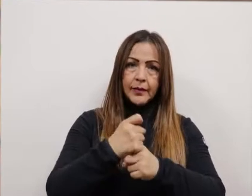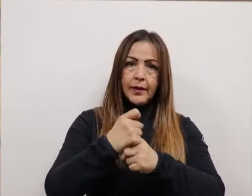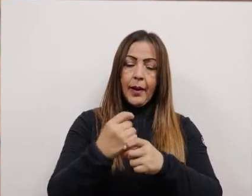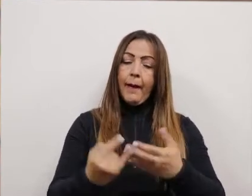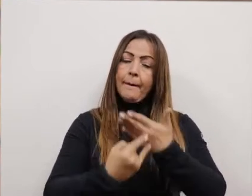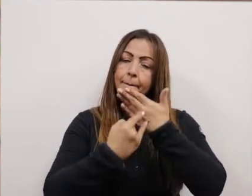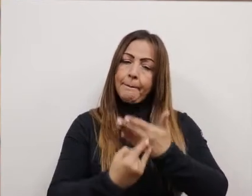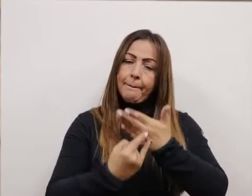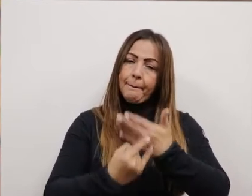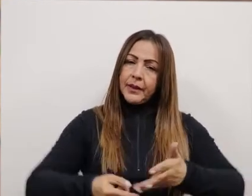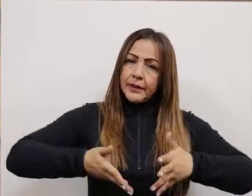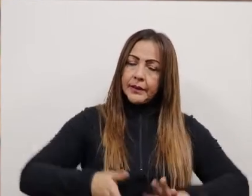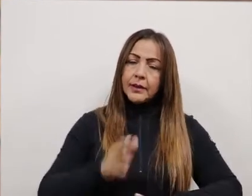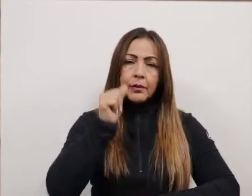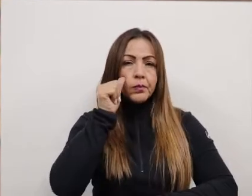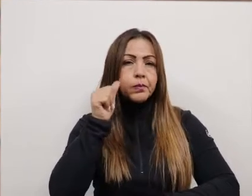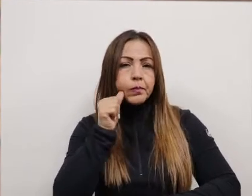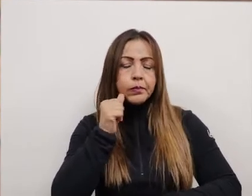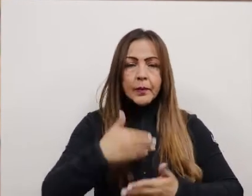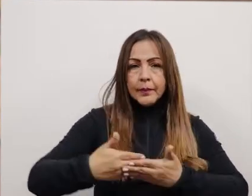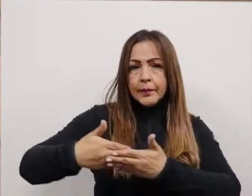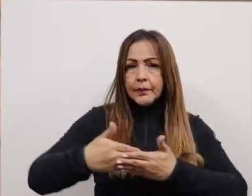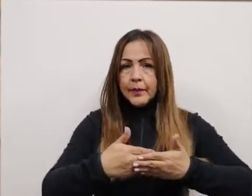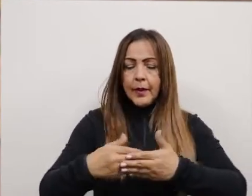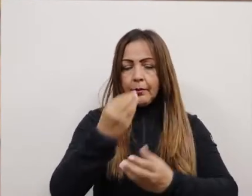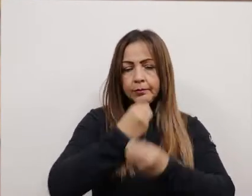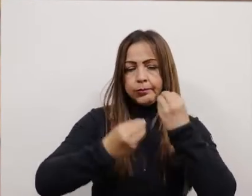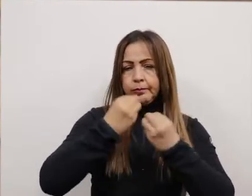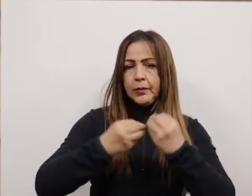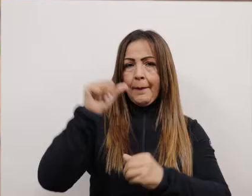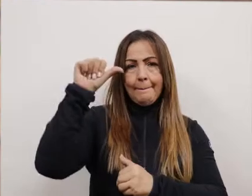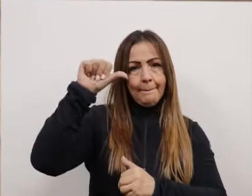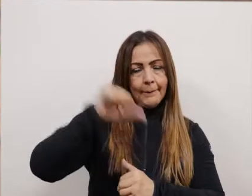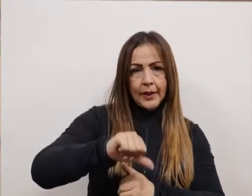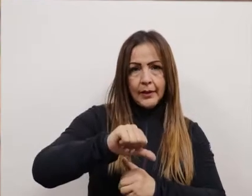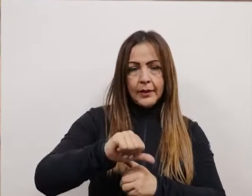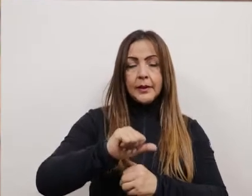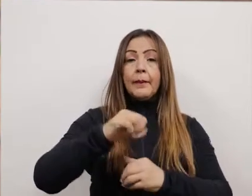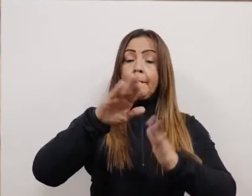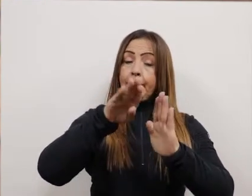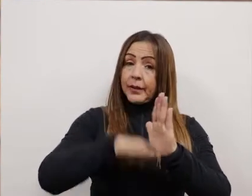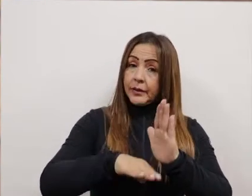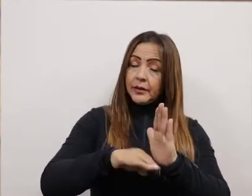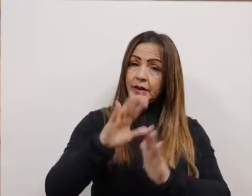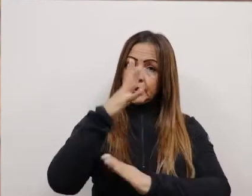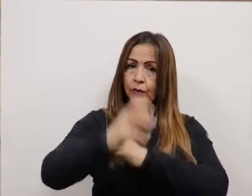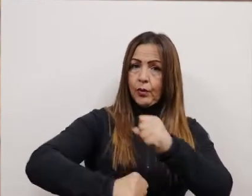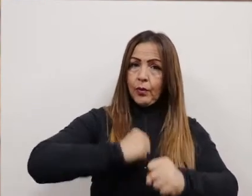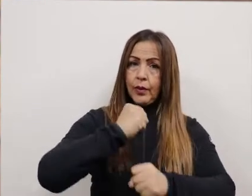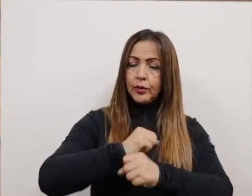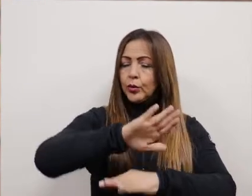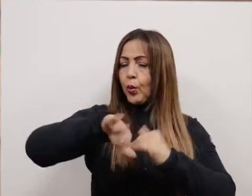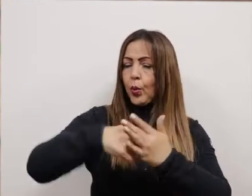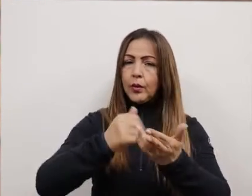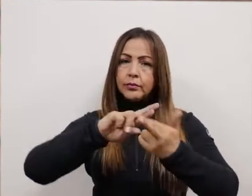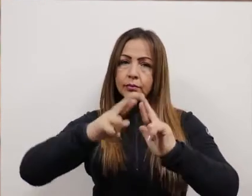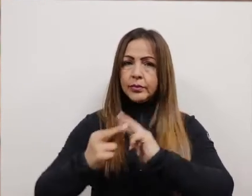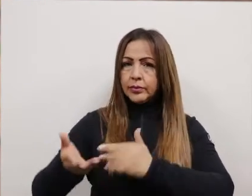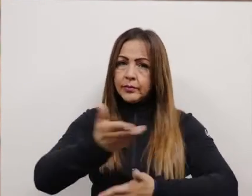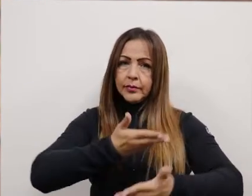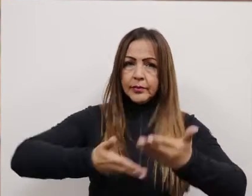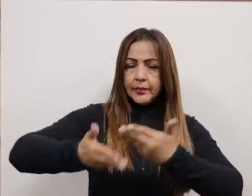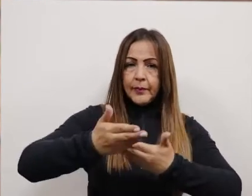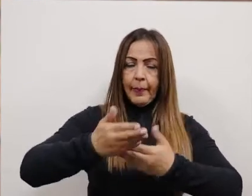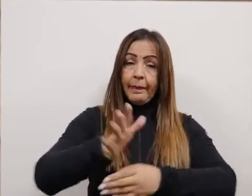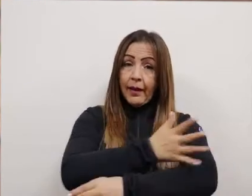También tenemos dificultades en el bajo peso gestacional, el bajo peso al nacer y en la nutrición de menores de 5 años. Y todos los temas